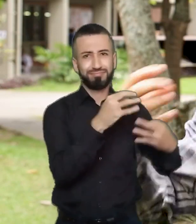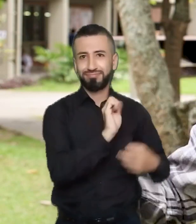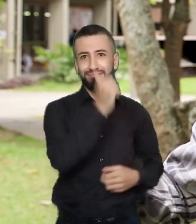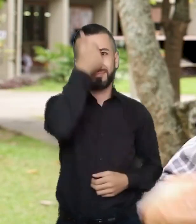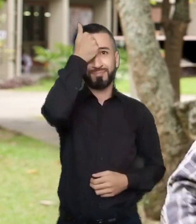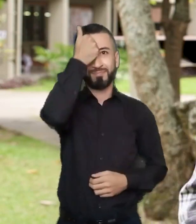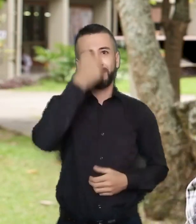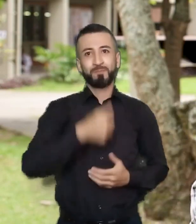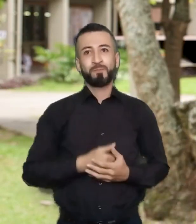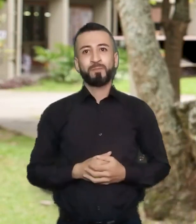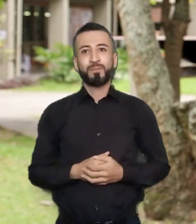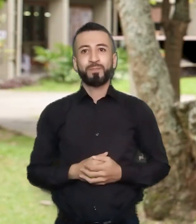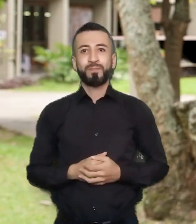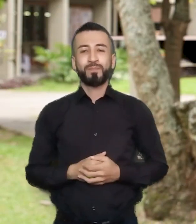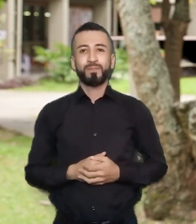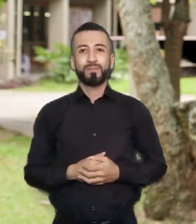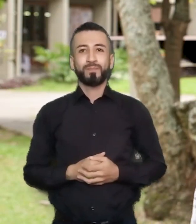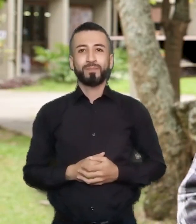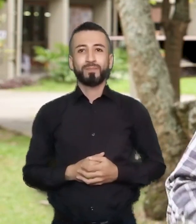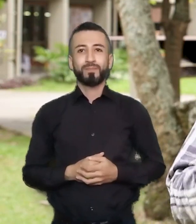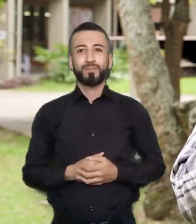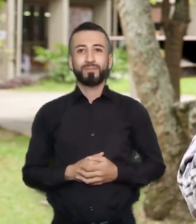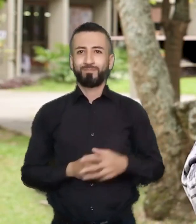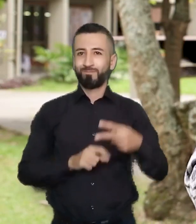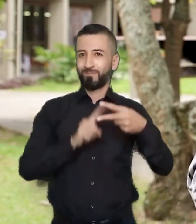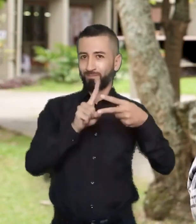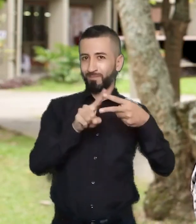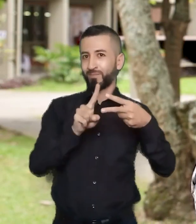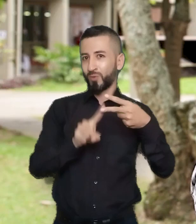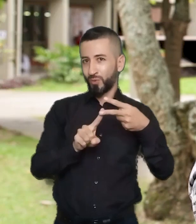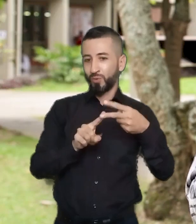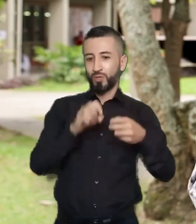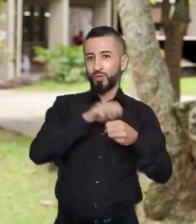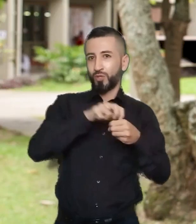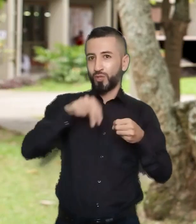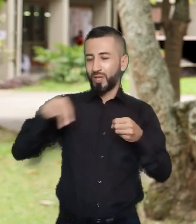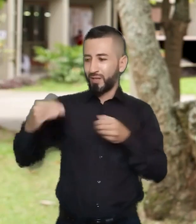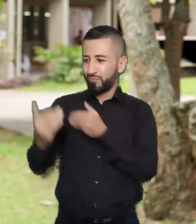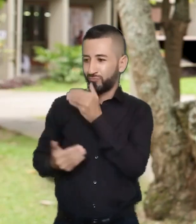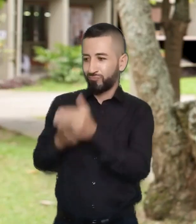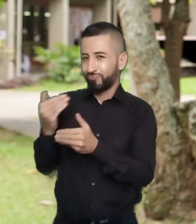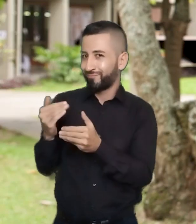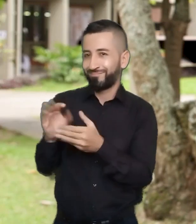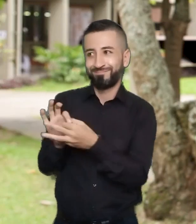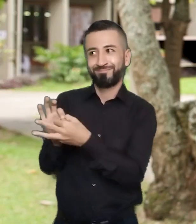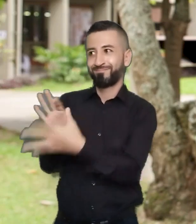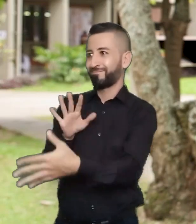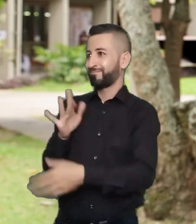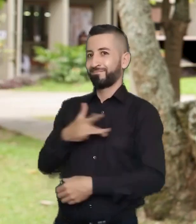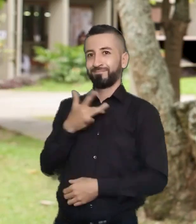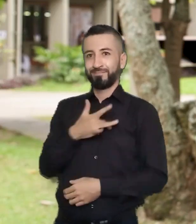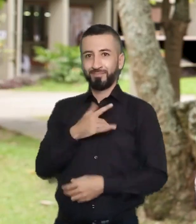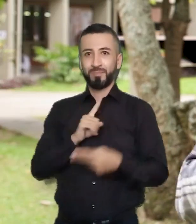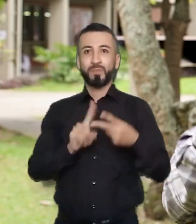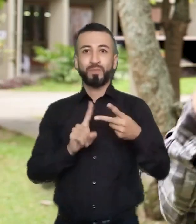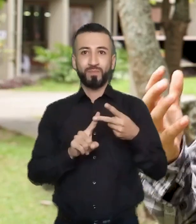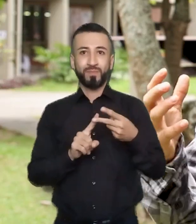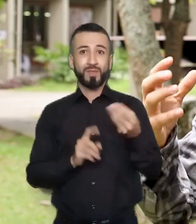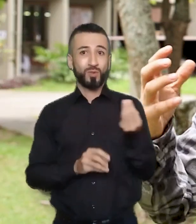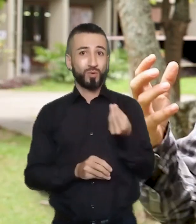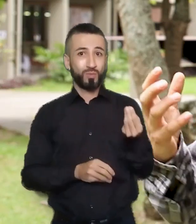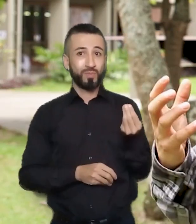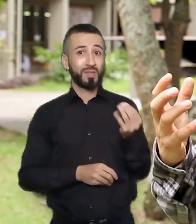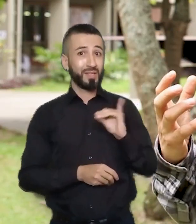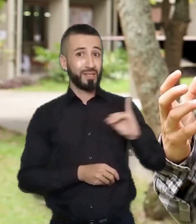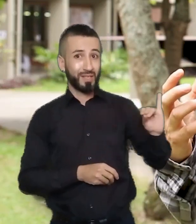los elementos centrales de esta nueva constitución. Estos dos elementos, la desafección de la población hacia el proceso constituyente y esta